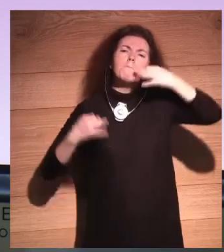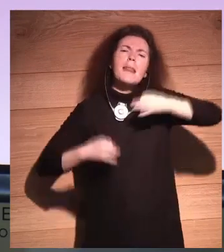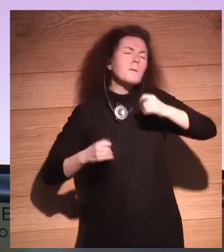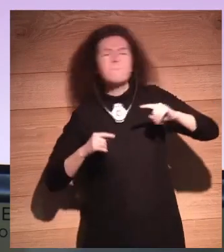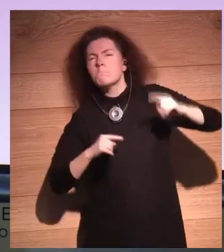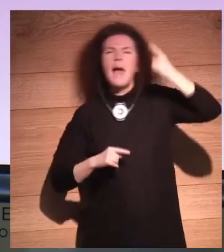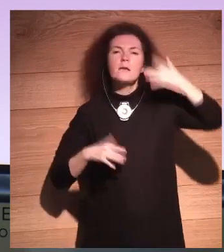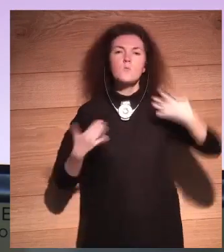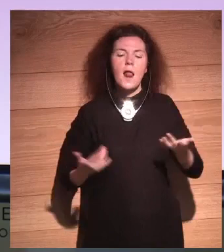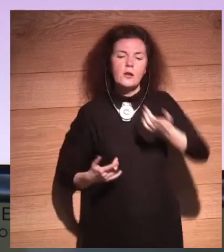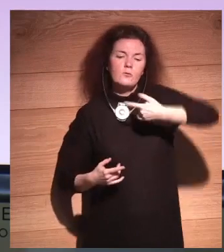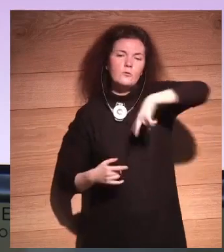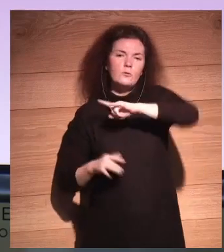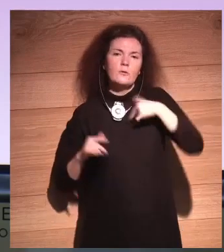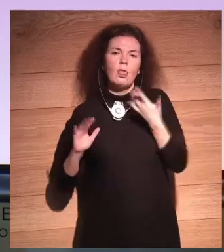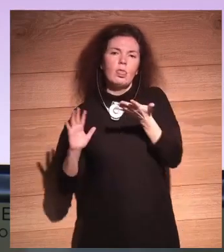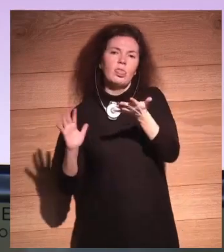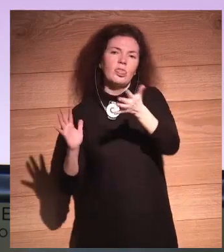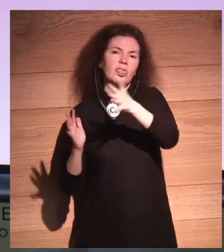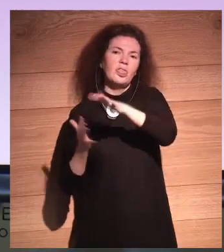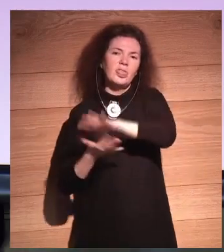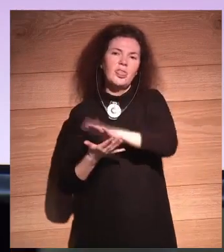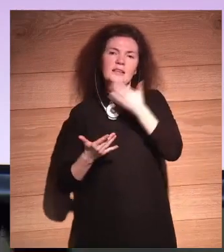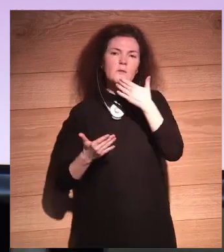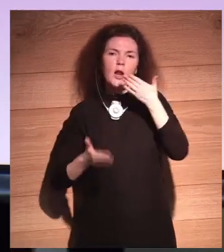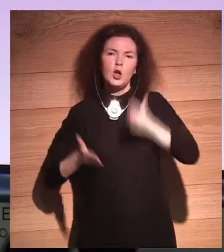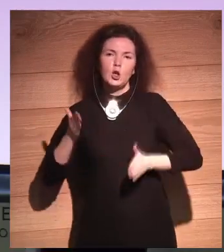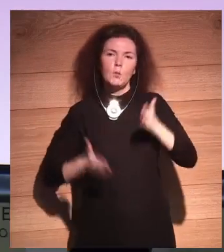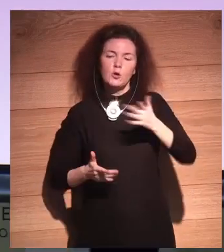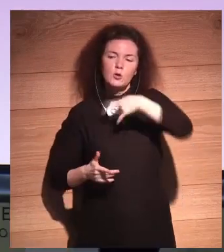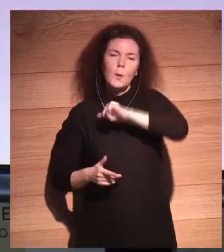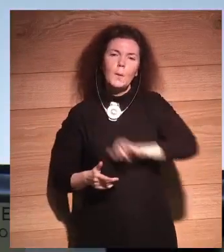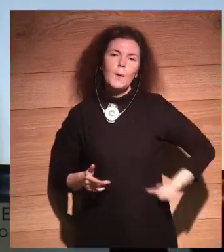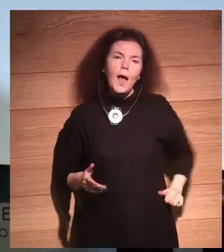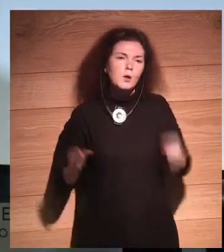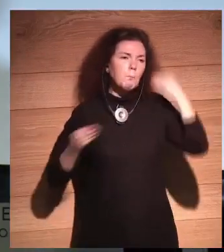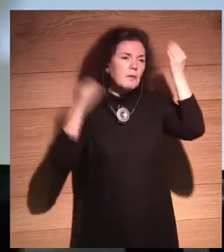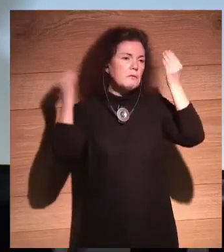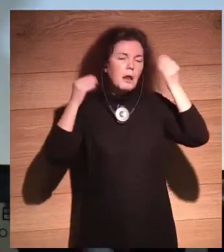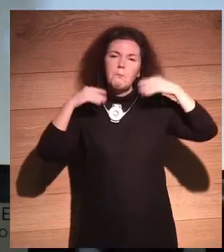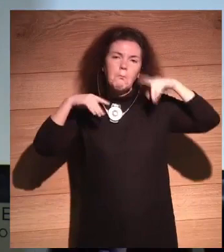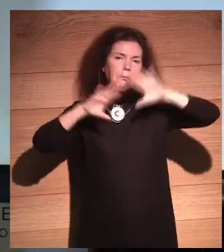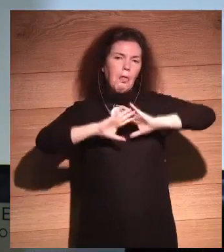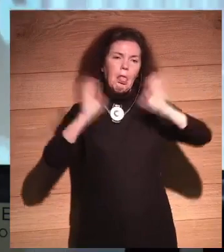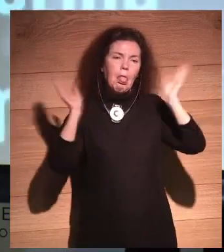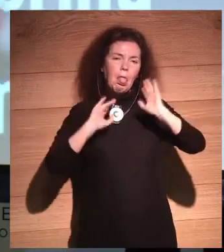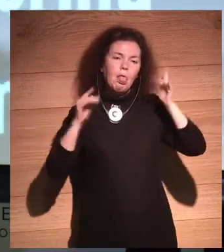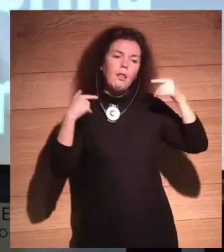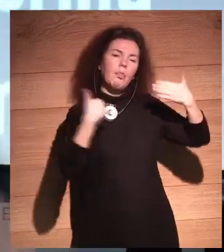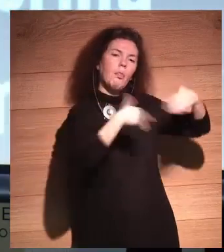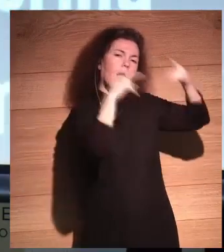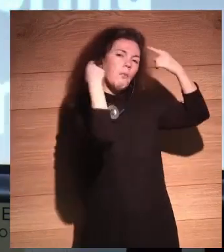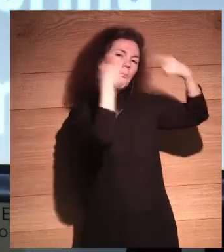es que nos convirtamos en robots. Seamos vagos, dejemos de pensar, dejemos que hagan ellos el trabajo.